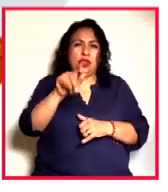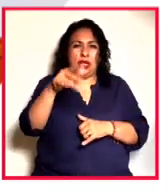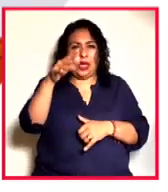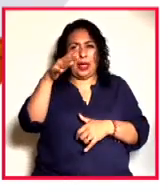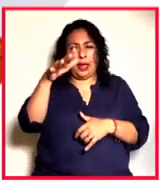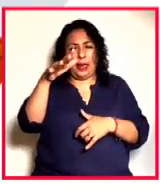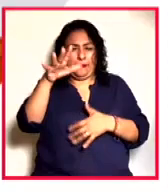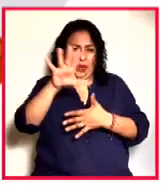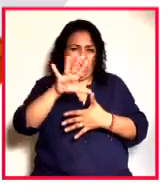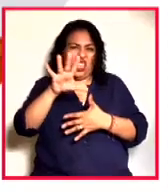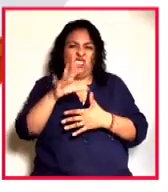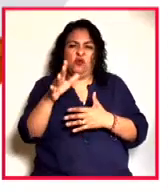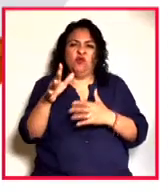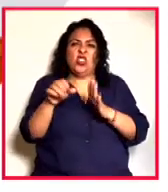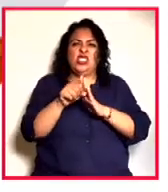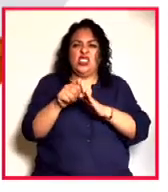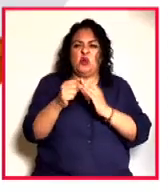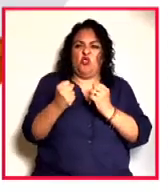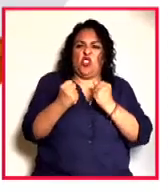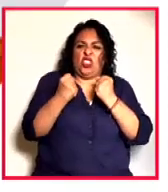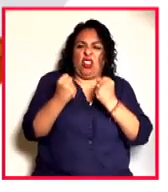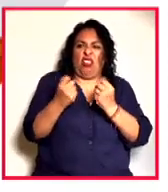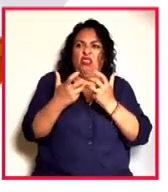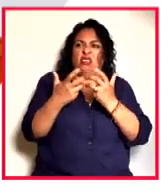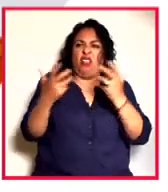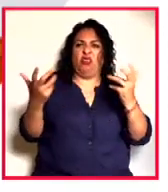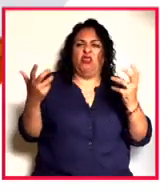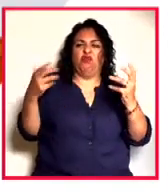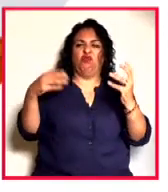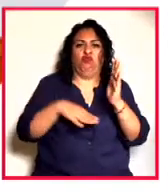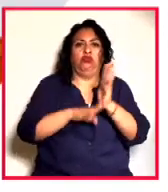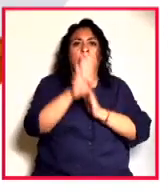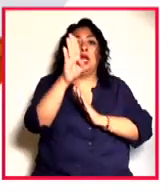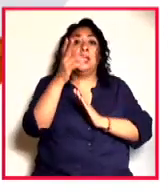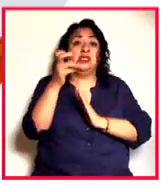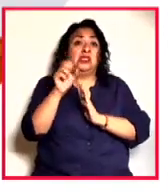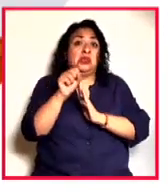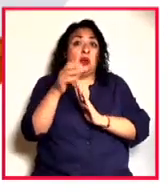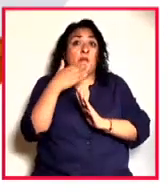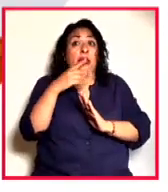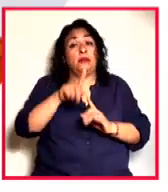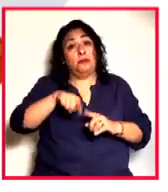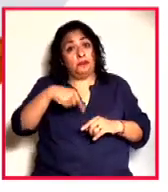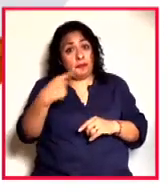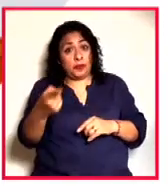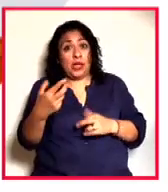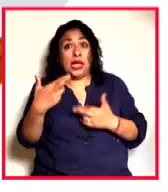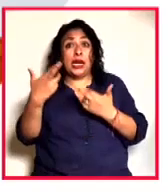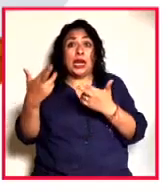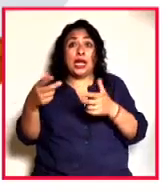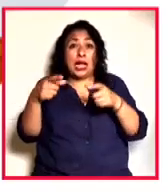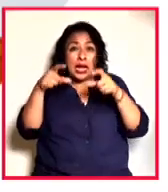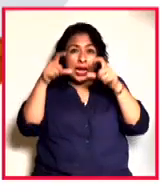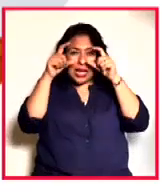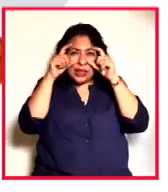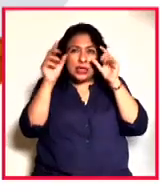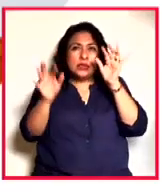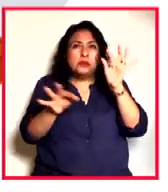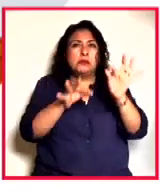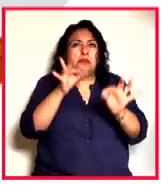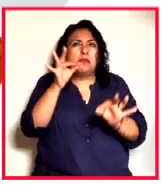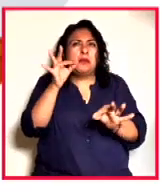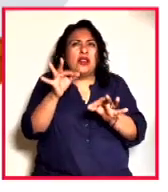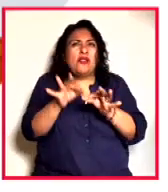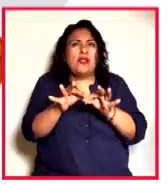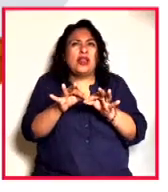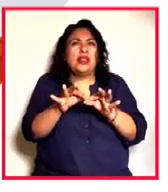grandeza de unidad y de resiliencia ese es un buen símbolo pero el otro es que le obsequia unos lentes a la medida unos lentes